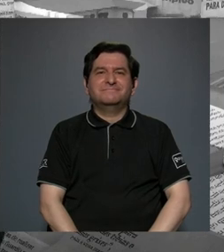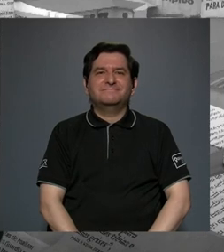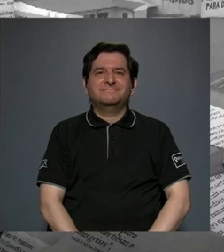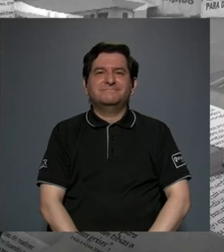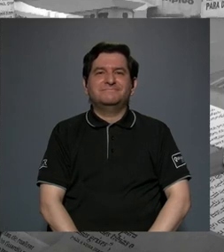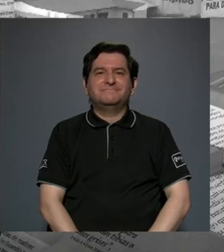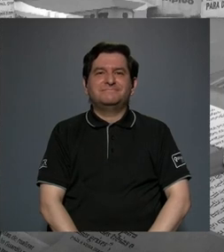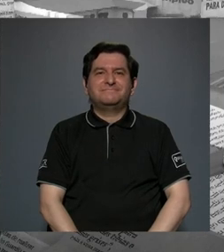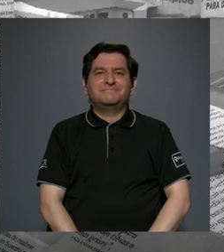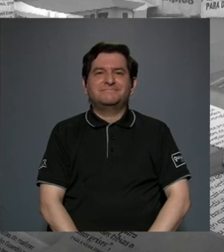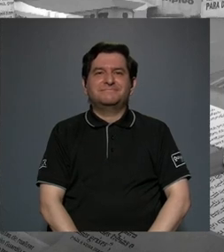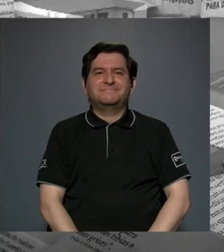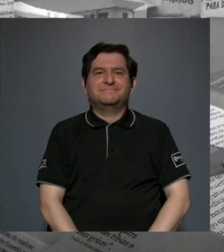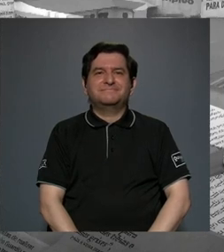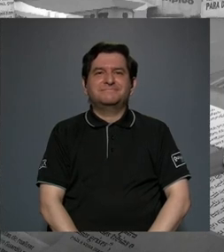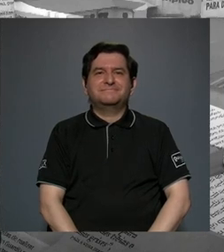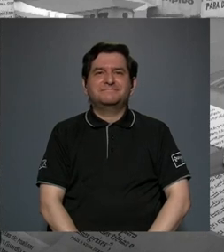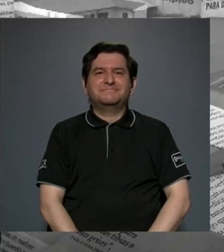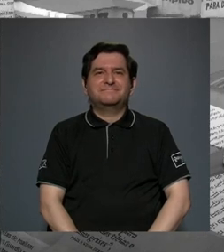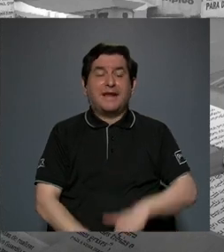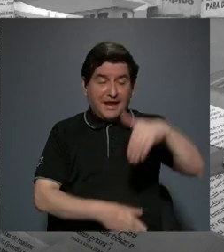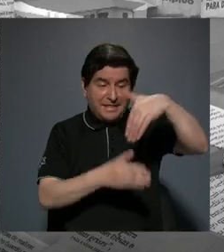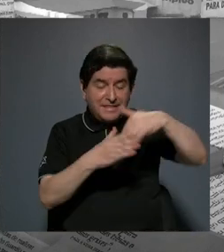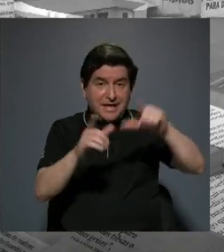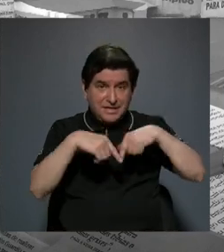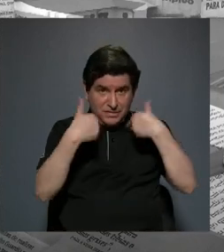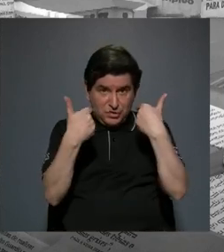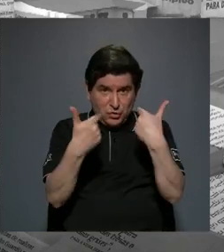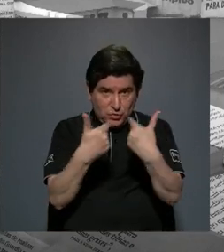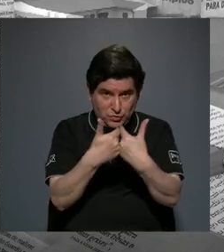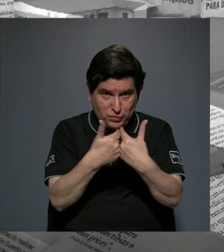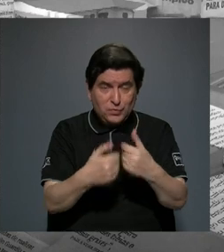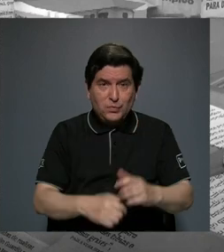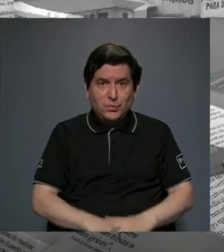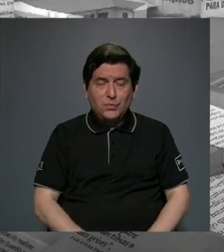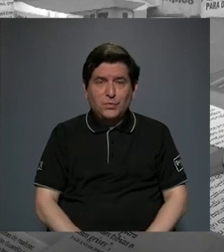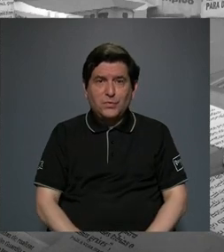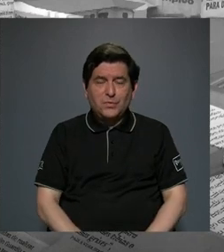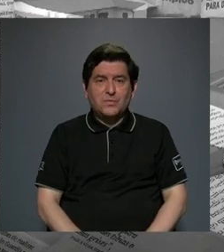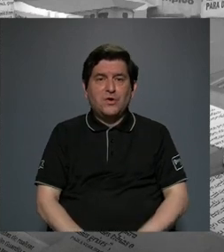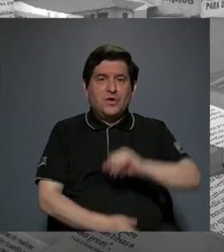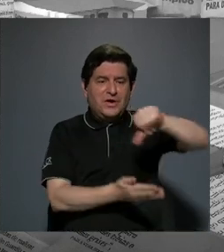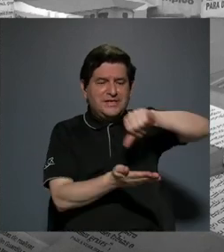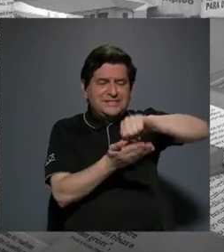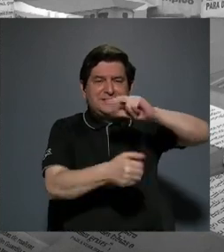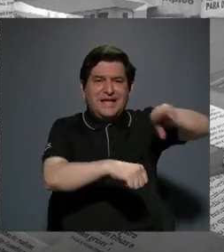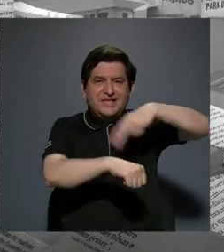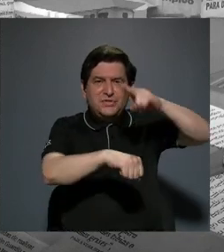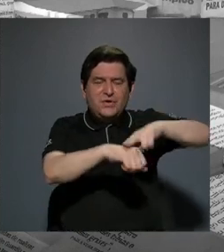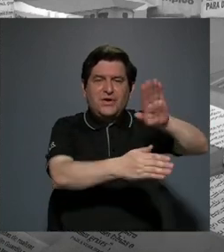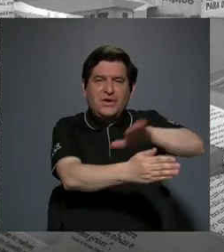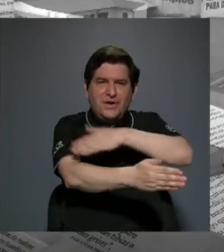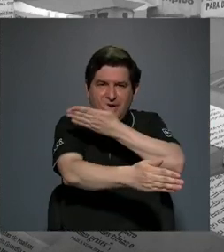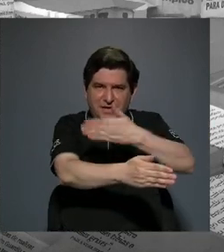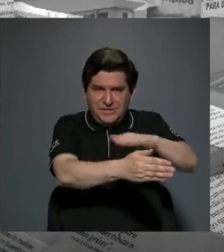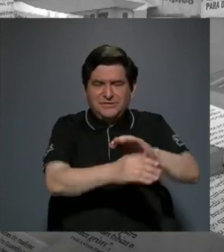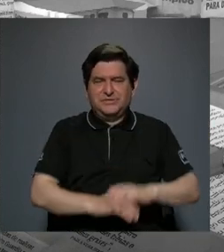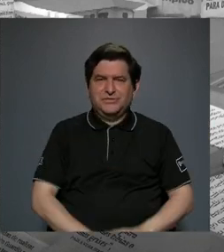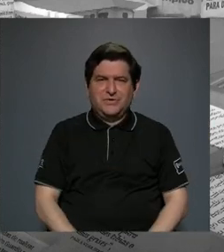conformación del Centro Nacional de la Música el coro